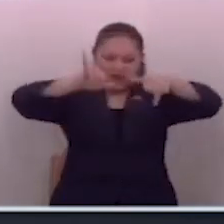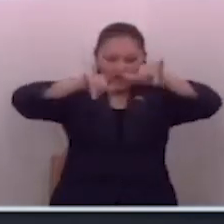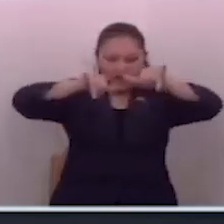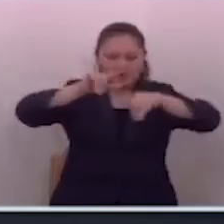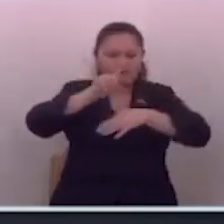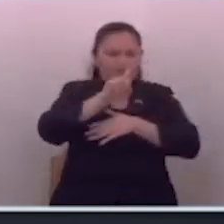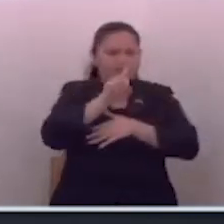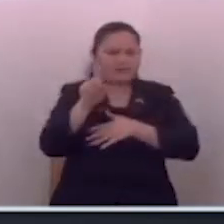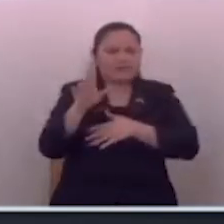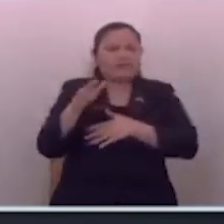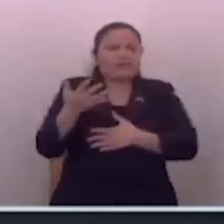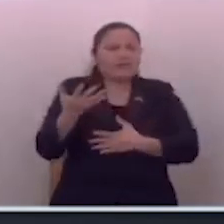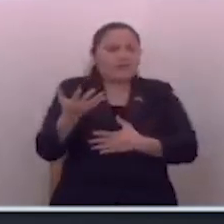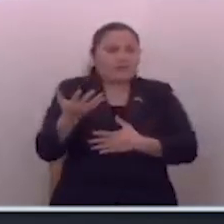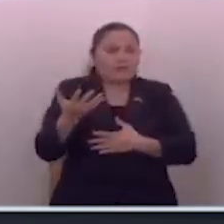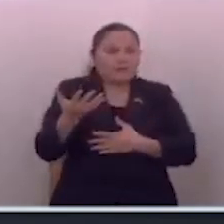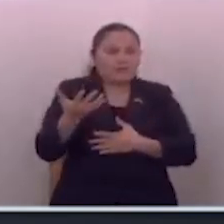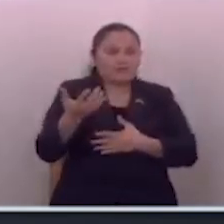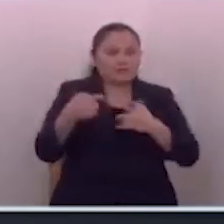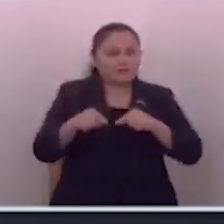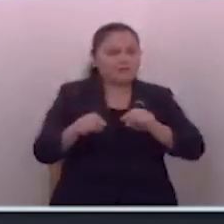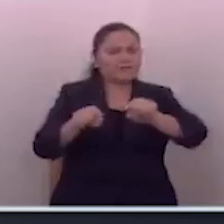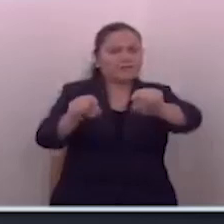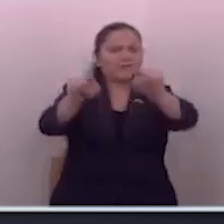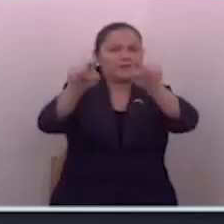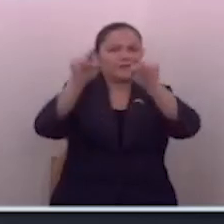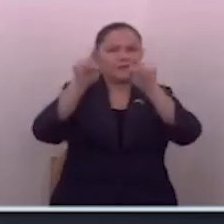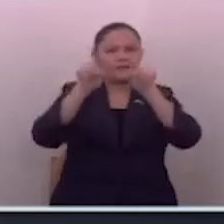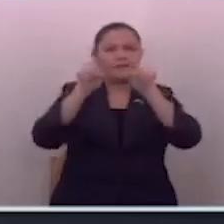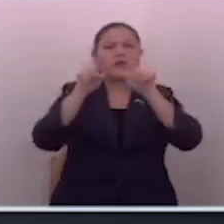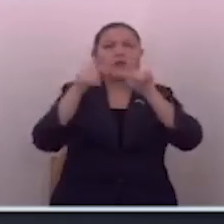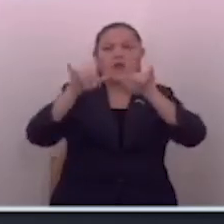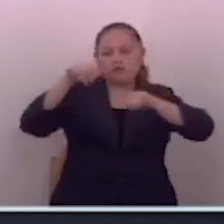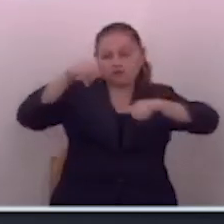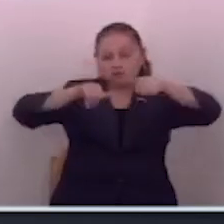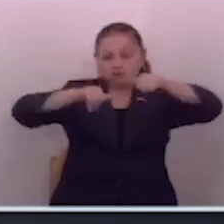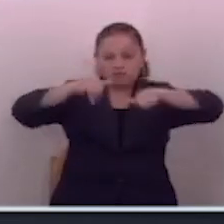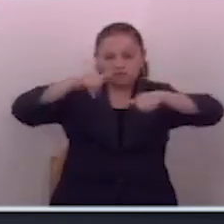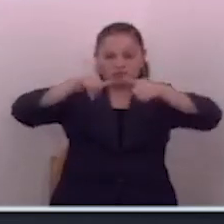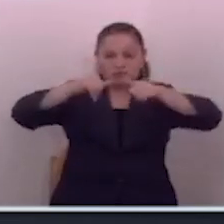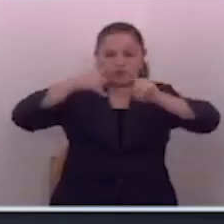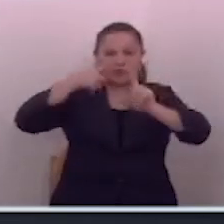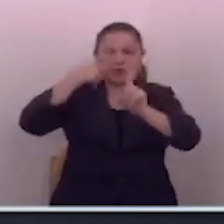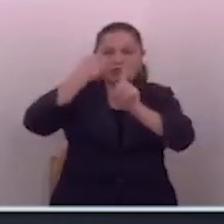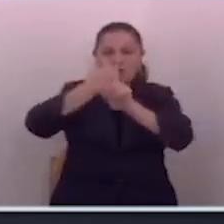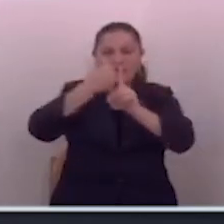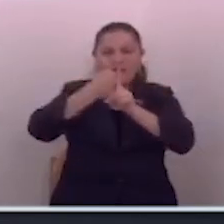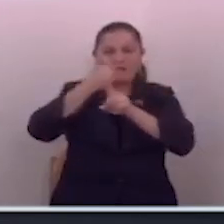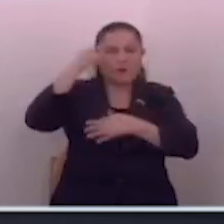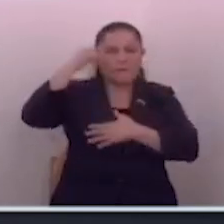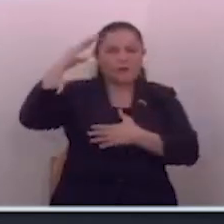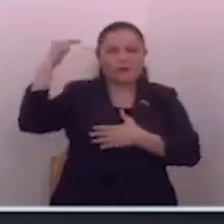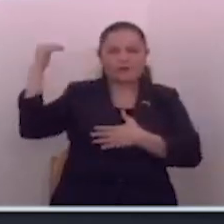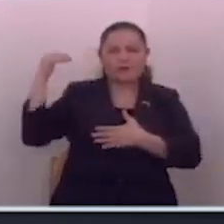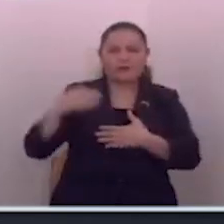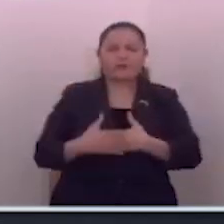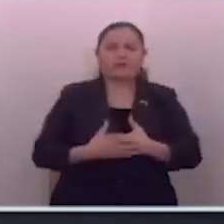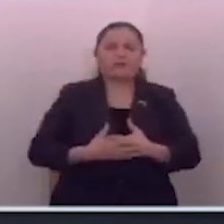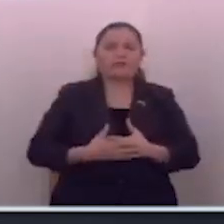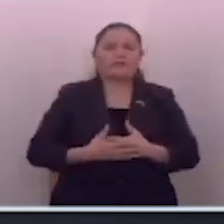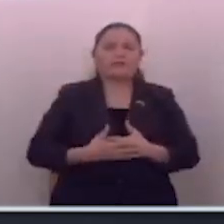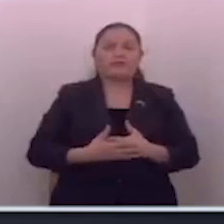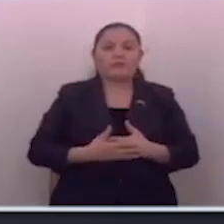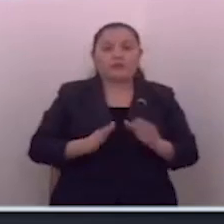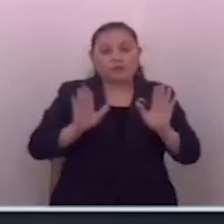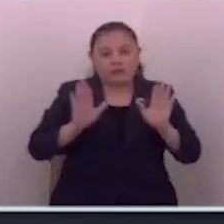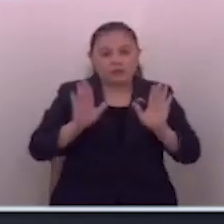es y sigue siendo utilizado con fines electorales. Y